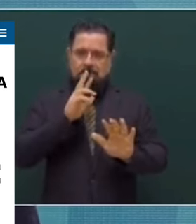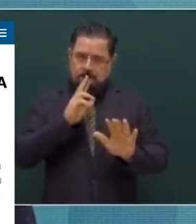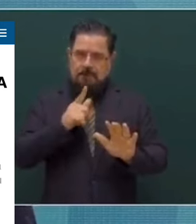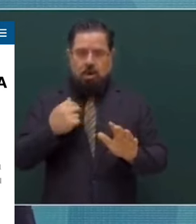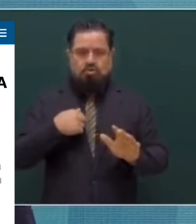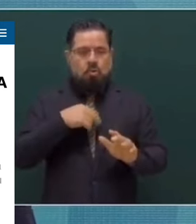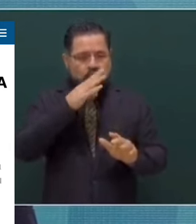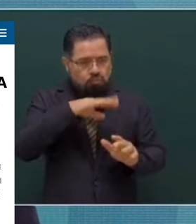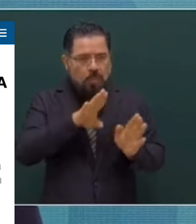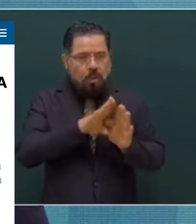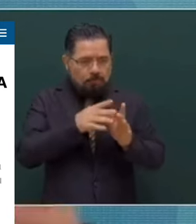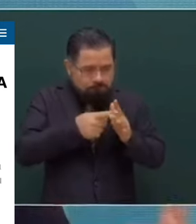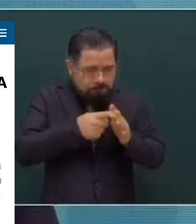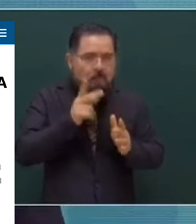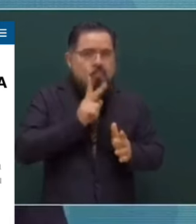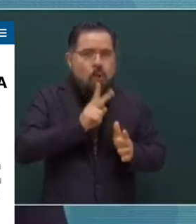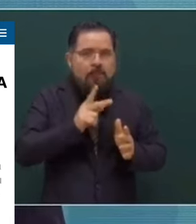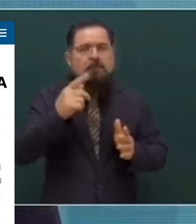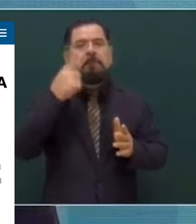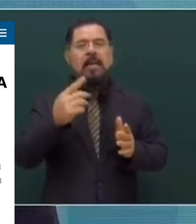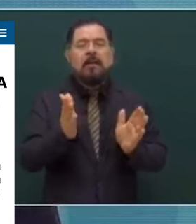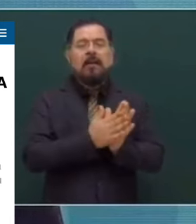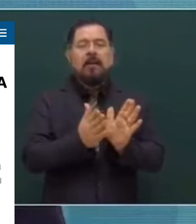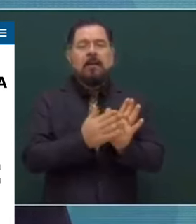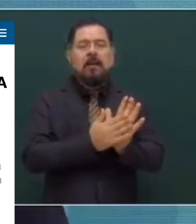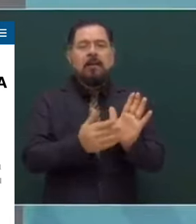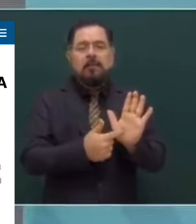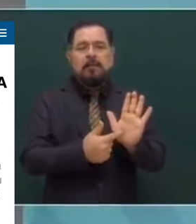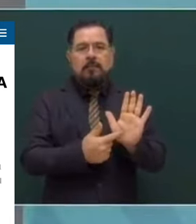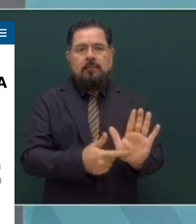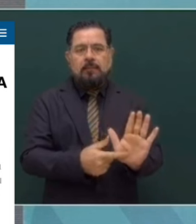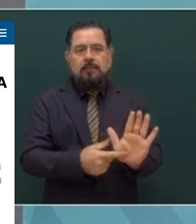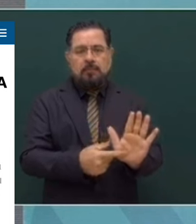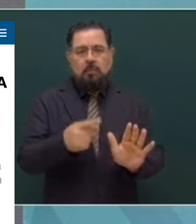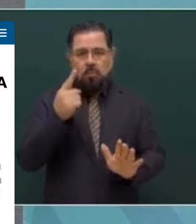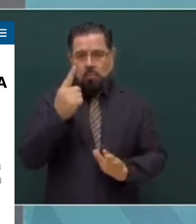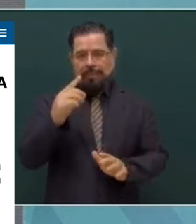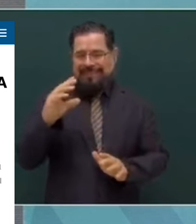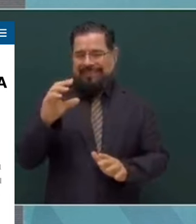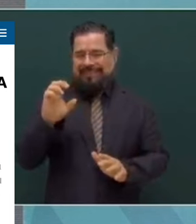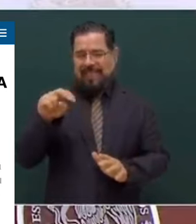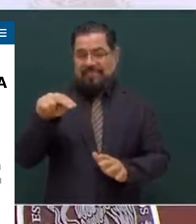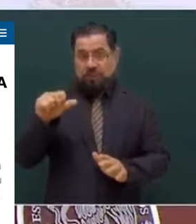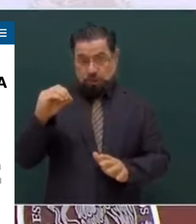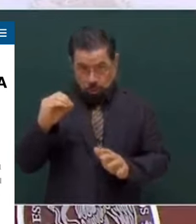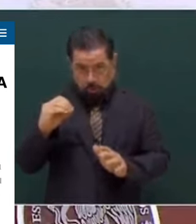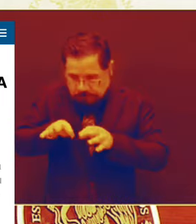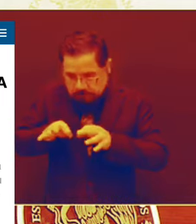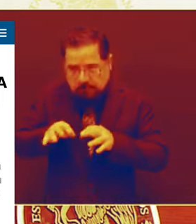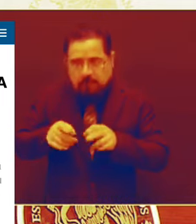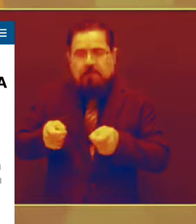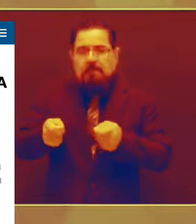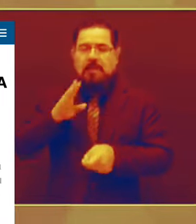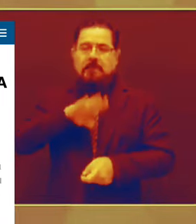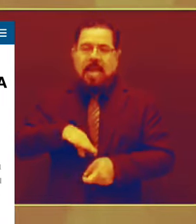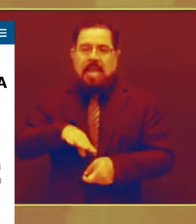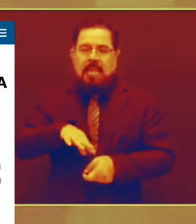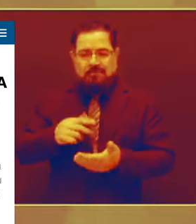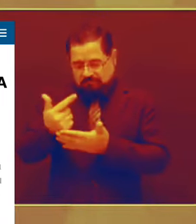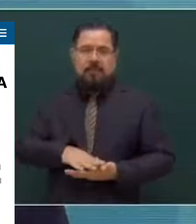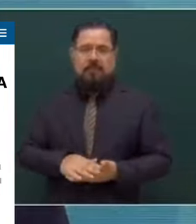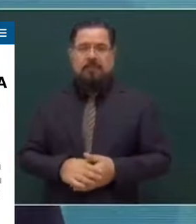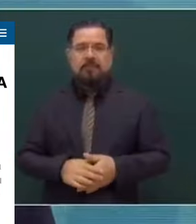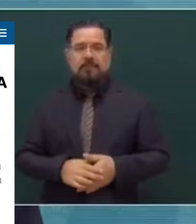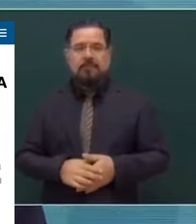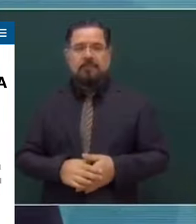buscando las pruebas. Vamos a demostrar que el censo no estaba bien manejado. El registro que se